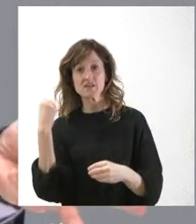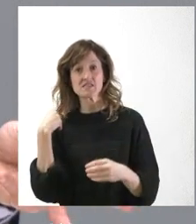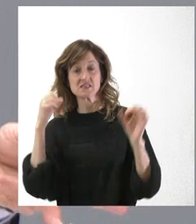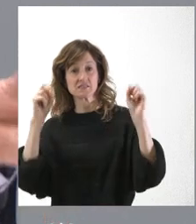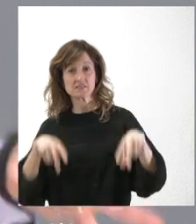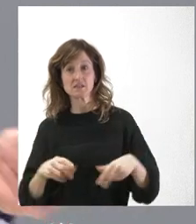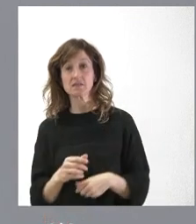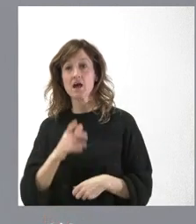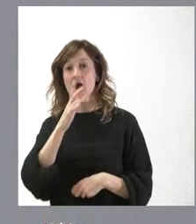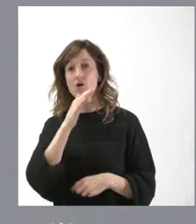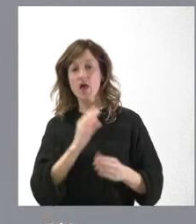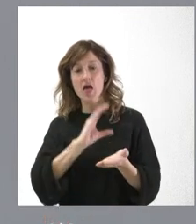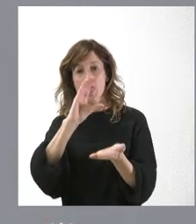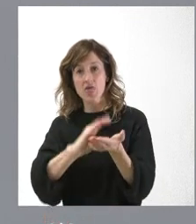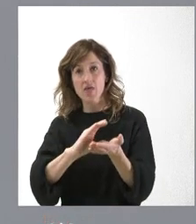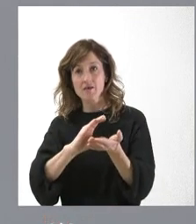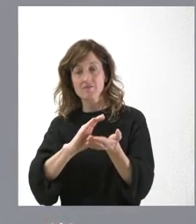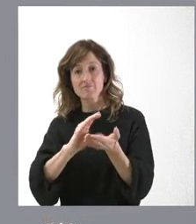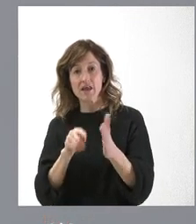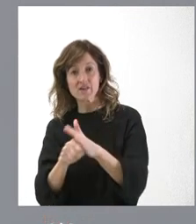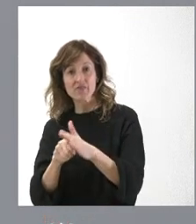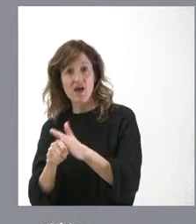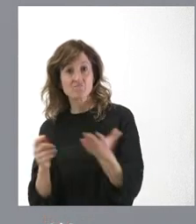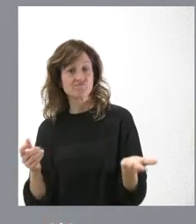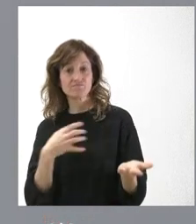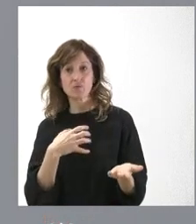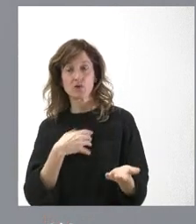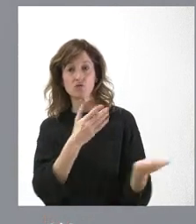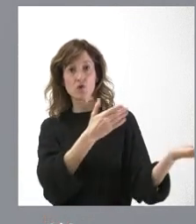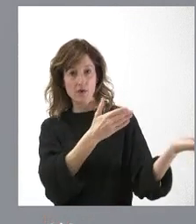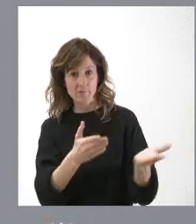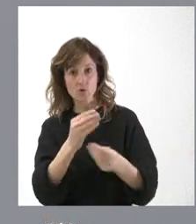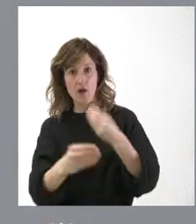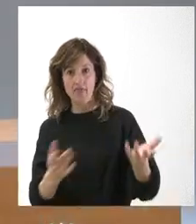no quiere poner el dinero para financiar las actuaciones que se derivan del mismo. Yo le invito a que lo haga.